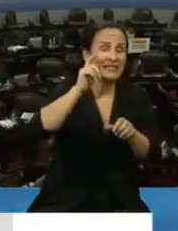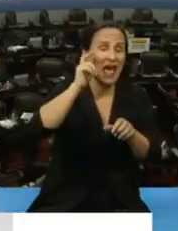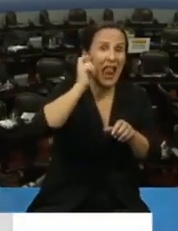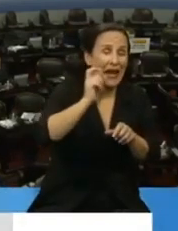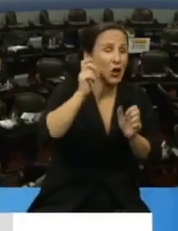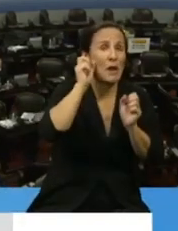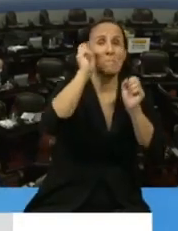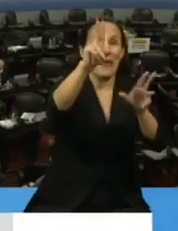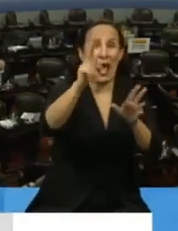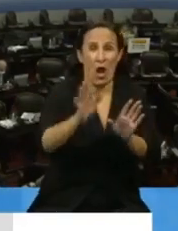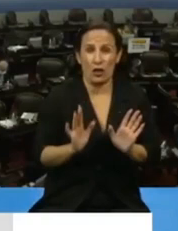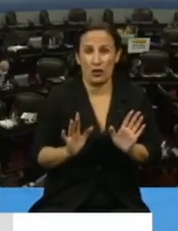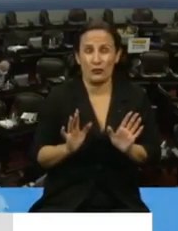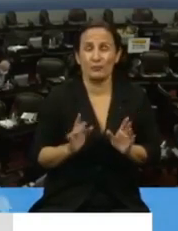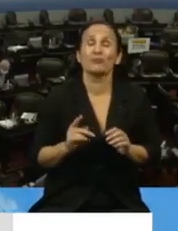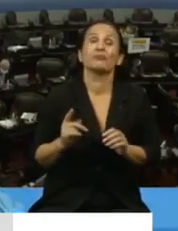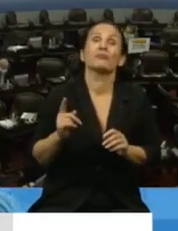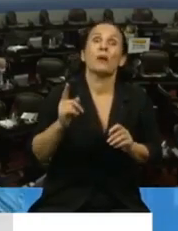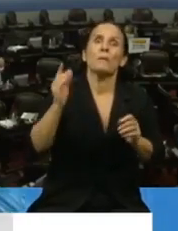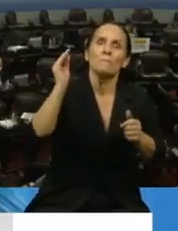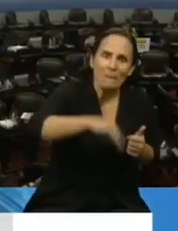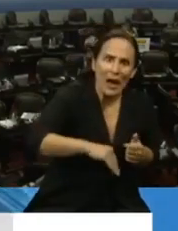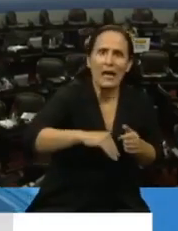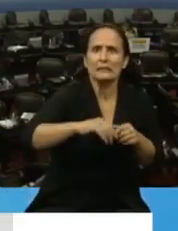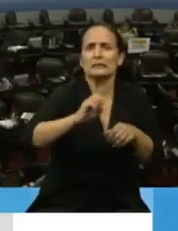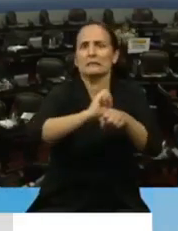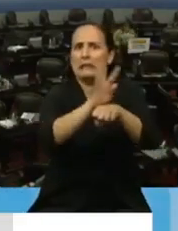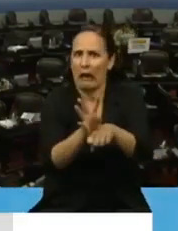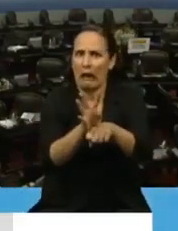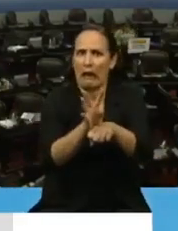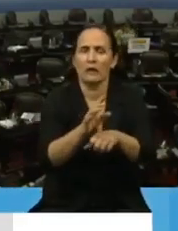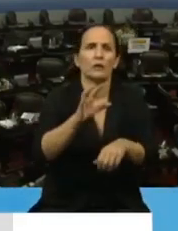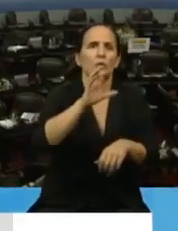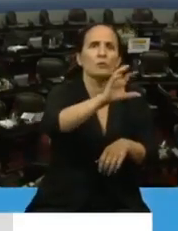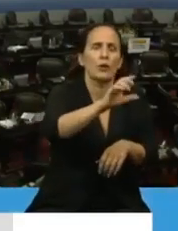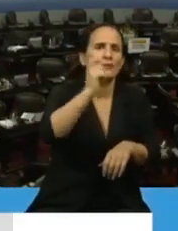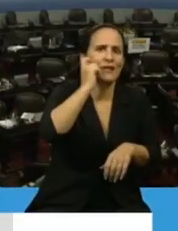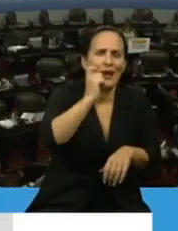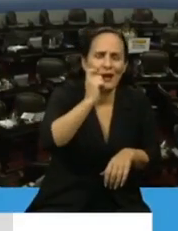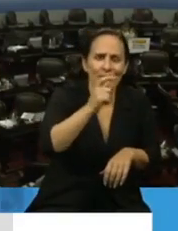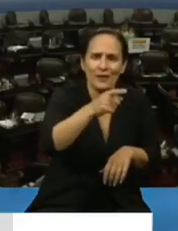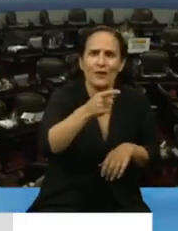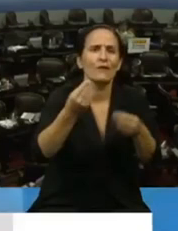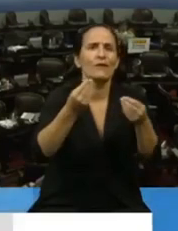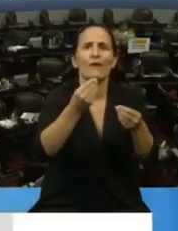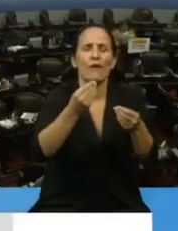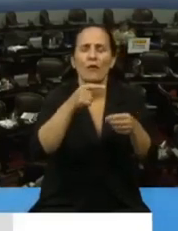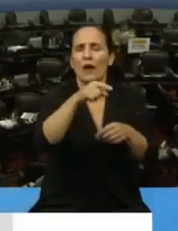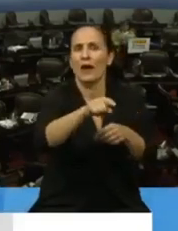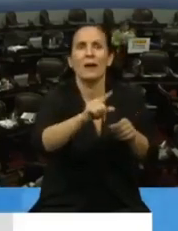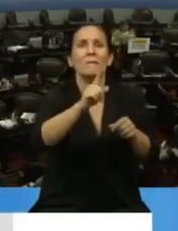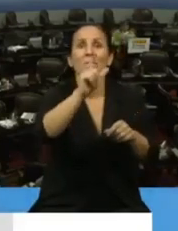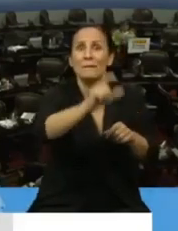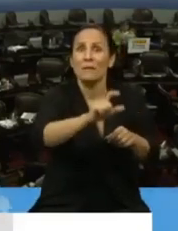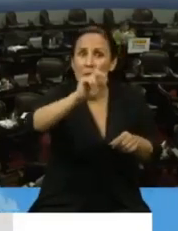eso se suma el problema del coronavirus, que en la provincia de La Rioja entró por el lugar más sensible, que es el sistema de salud. La primera